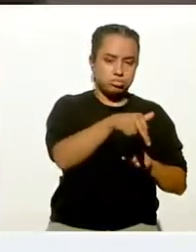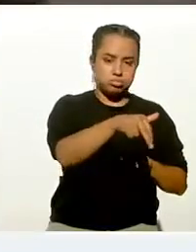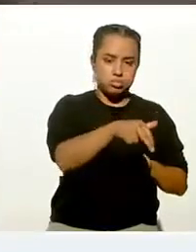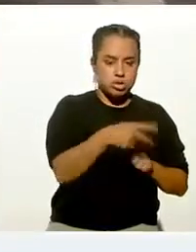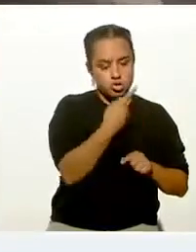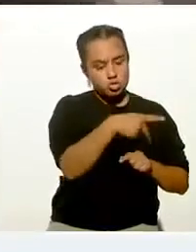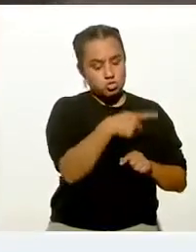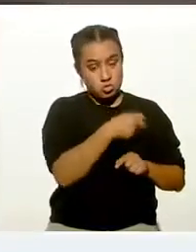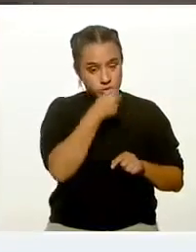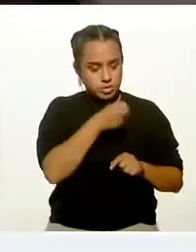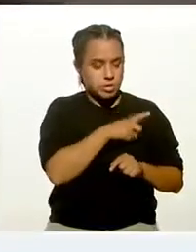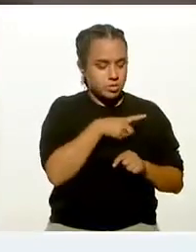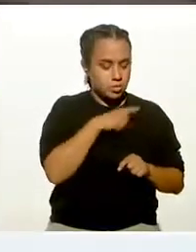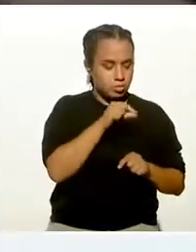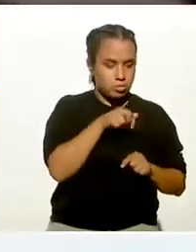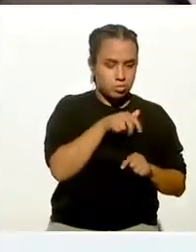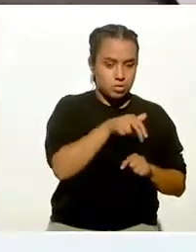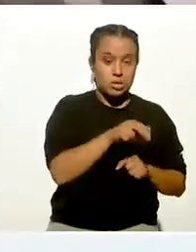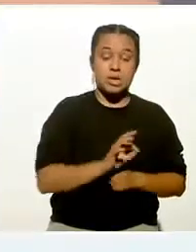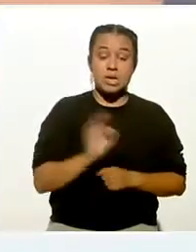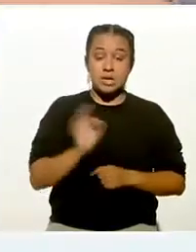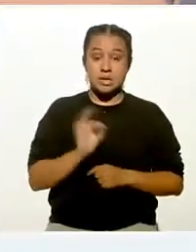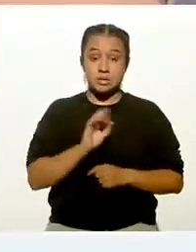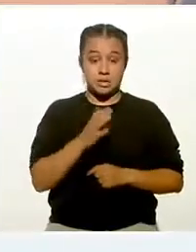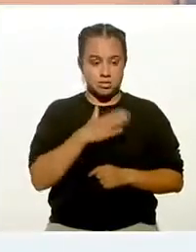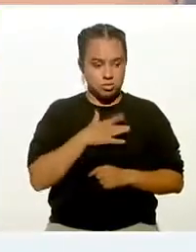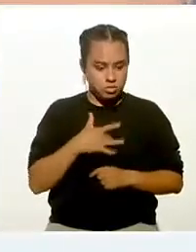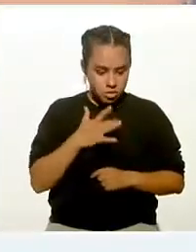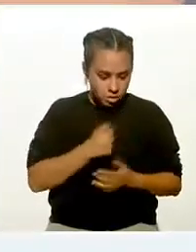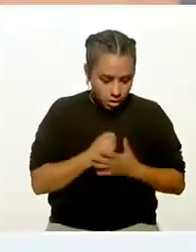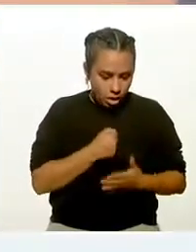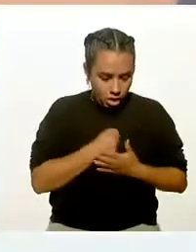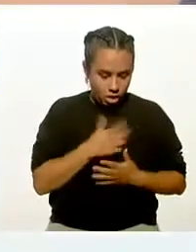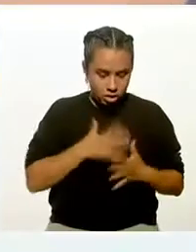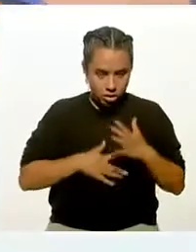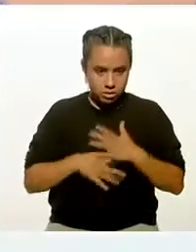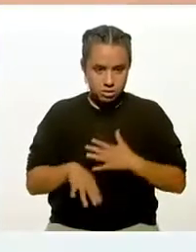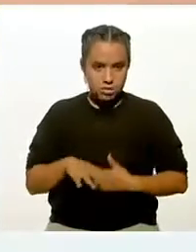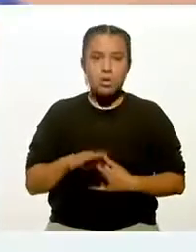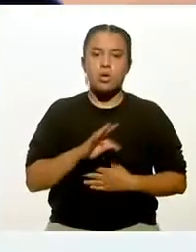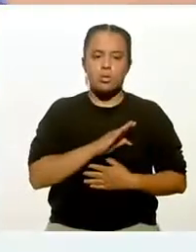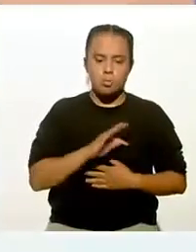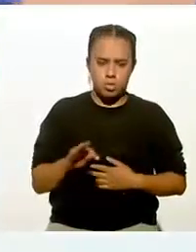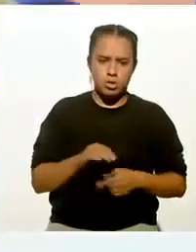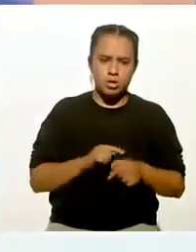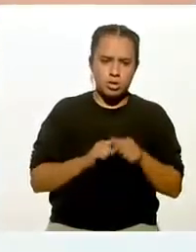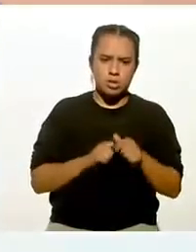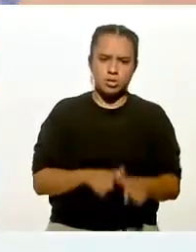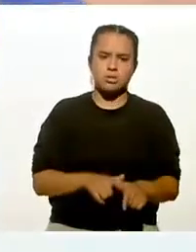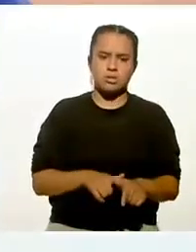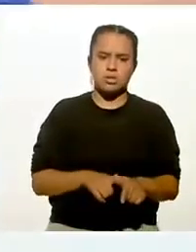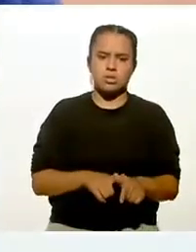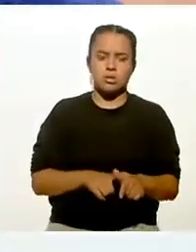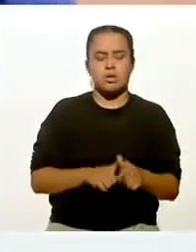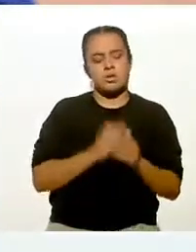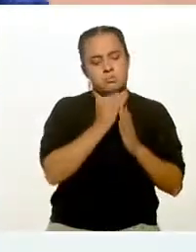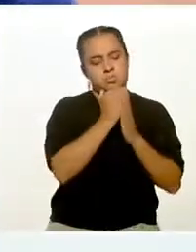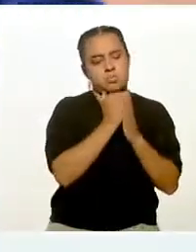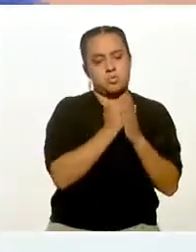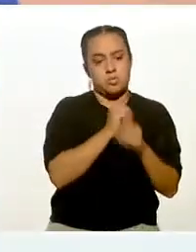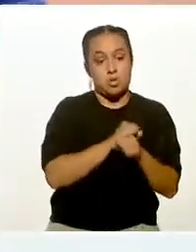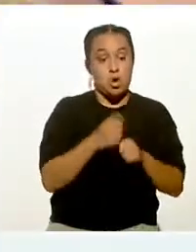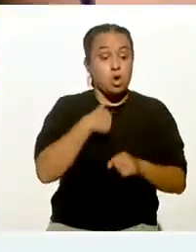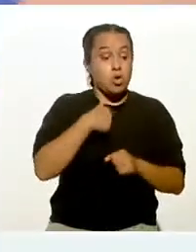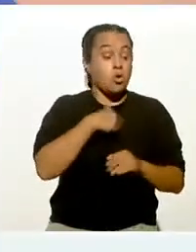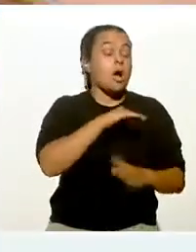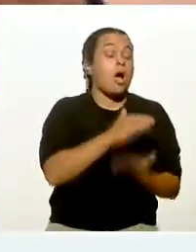posible. Si yo me siento ya muy agitado, muy cansado, puedo continuar con una menor intensidad. No detenerme.